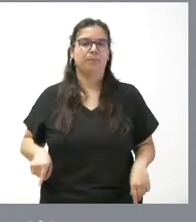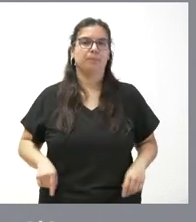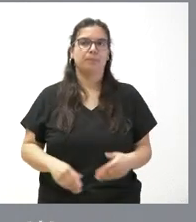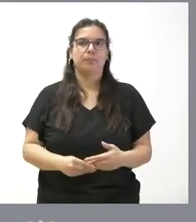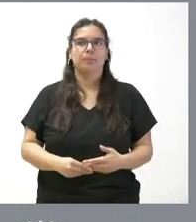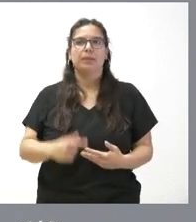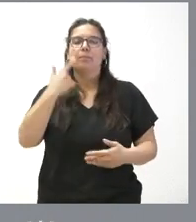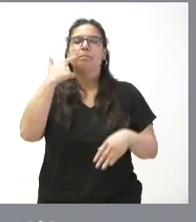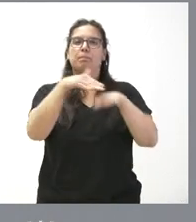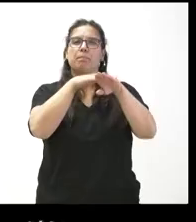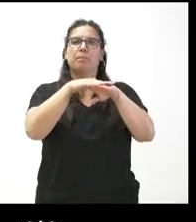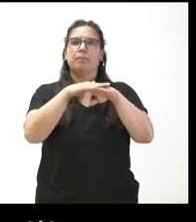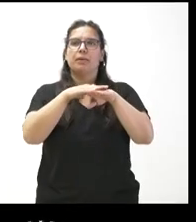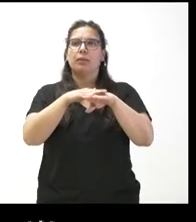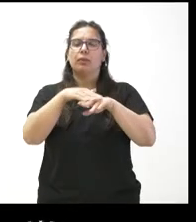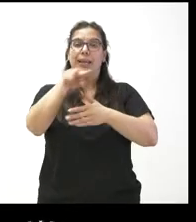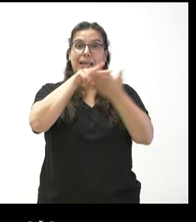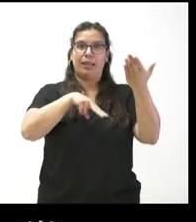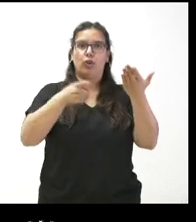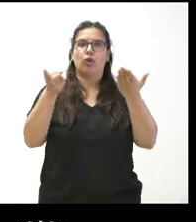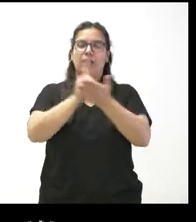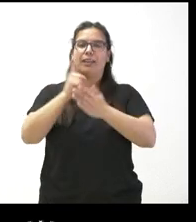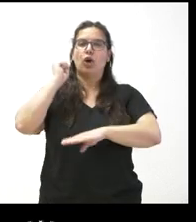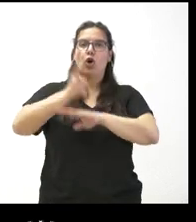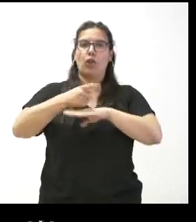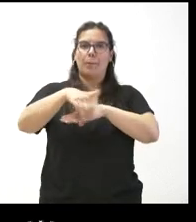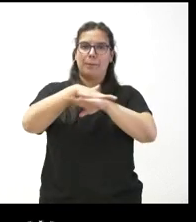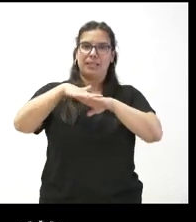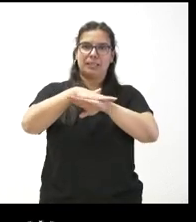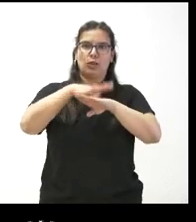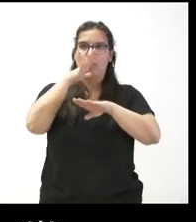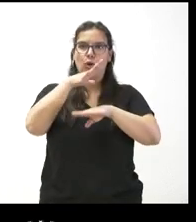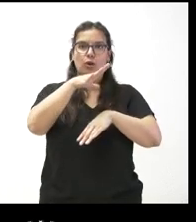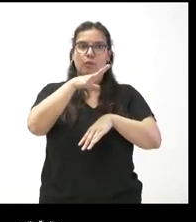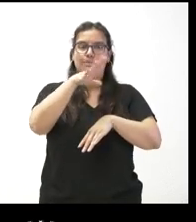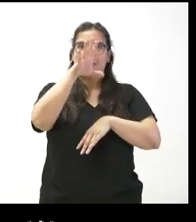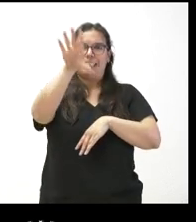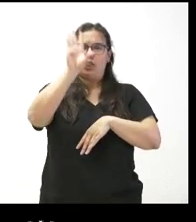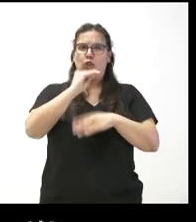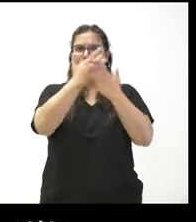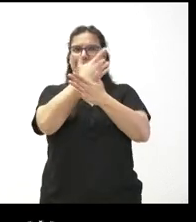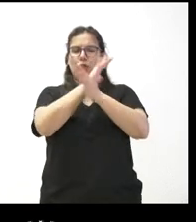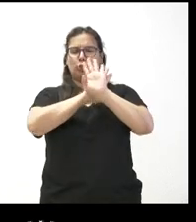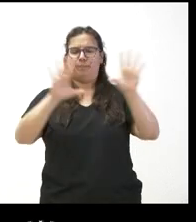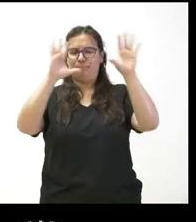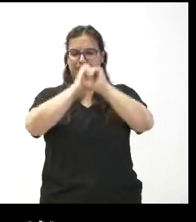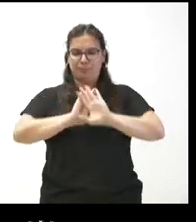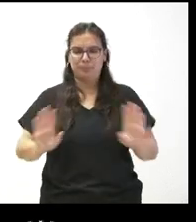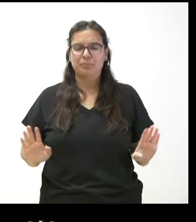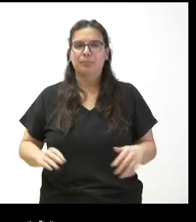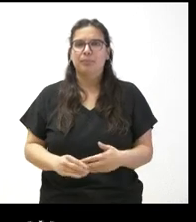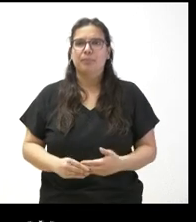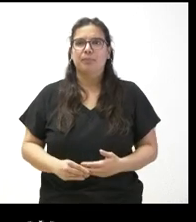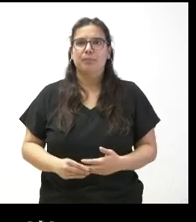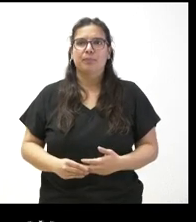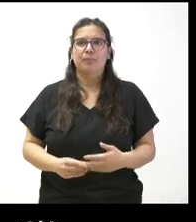Disculpe, es que he vuelto a leerme la orden ministerial porque no entiendo lo que me ha contado. Es